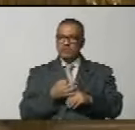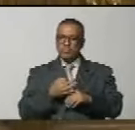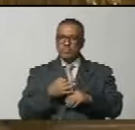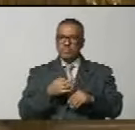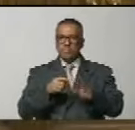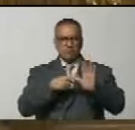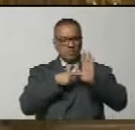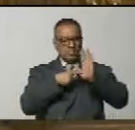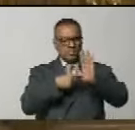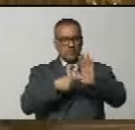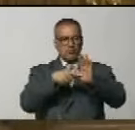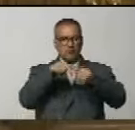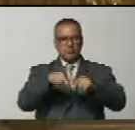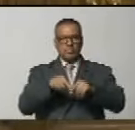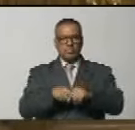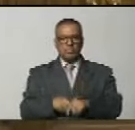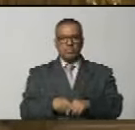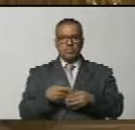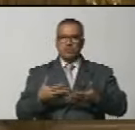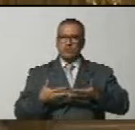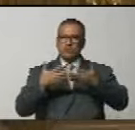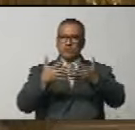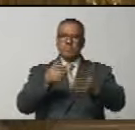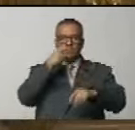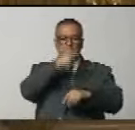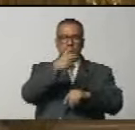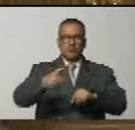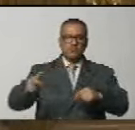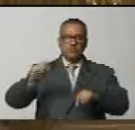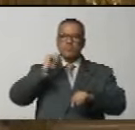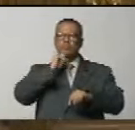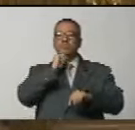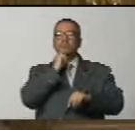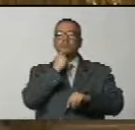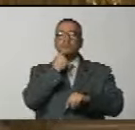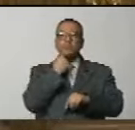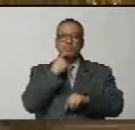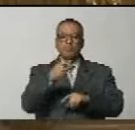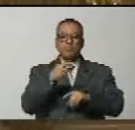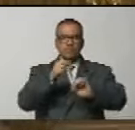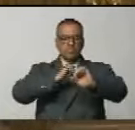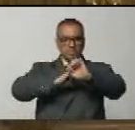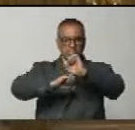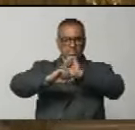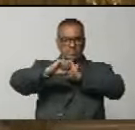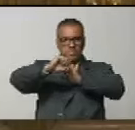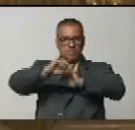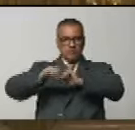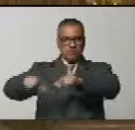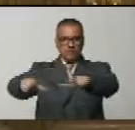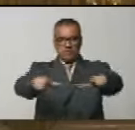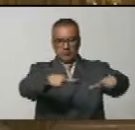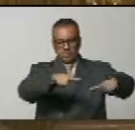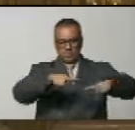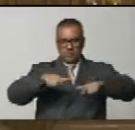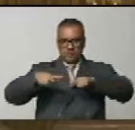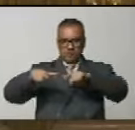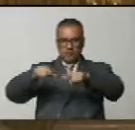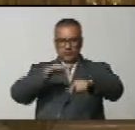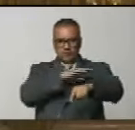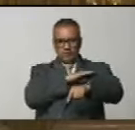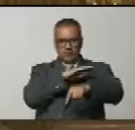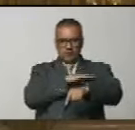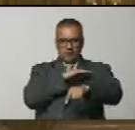demostración de la disposición del pueblo ruso a defender su soberanía y